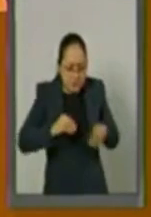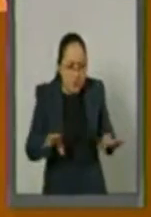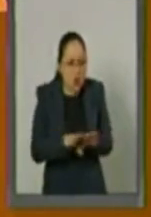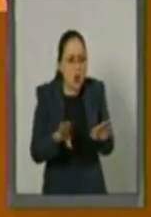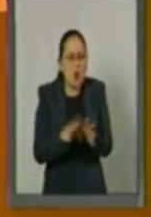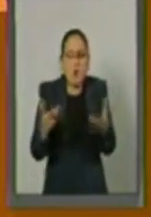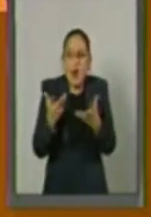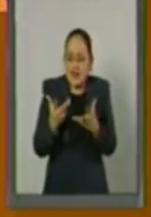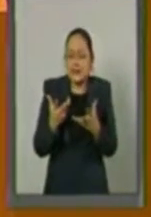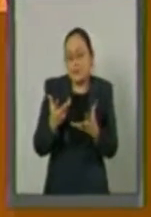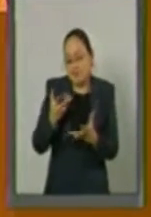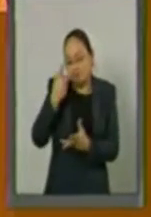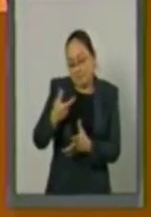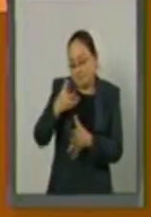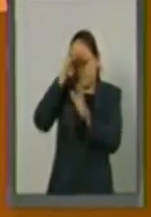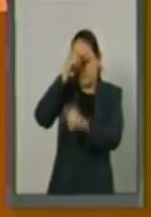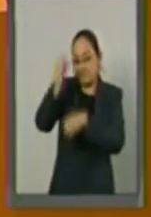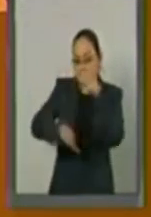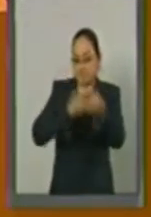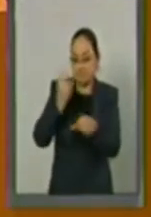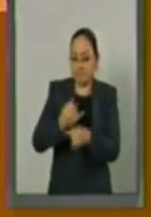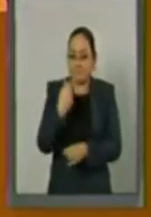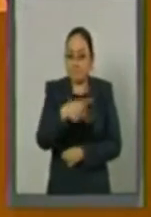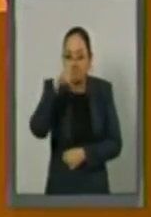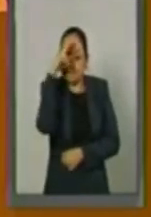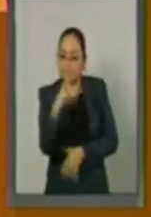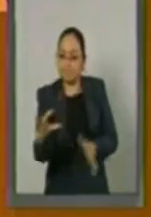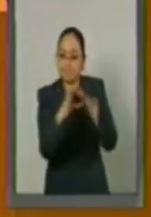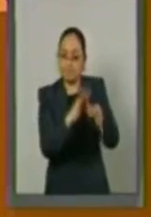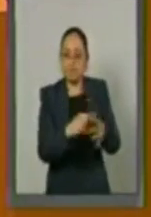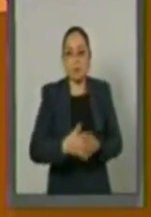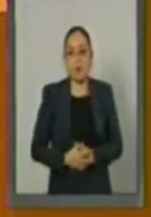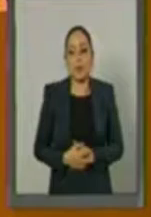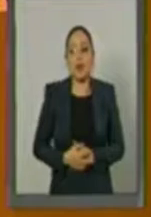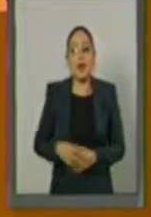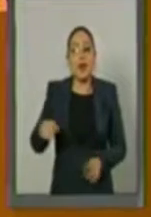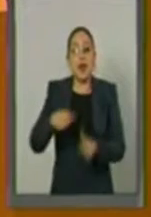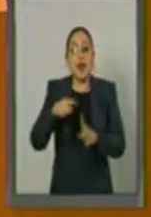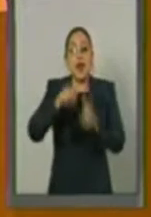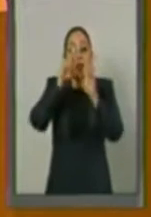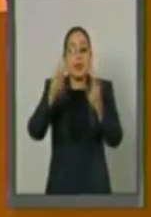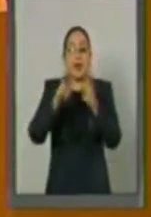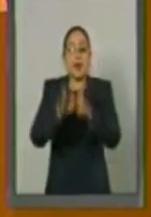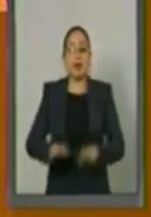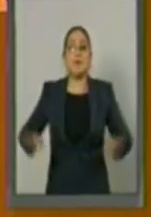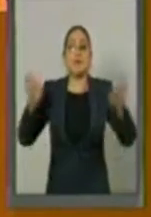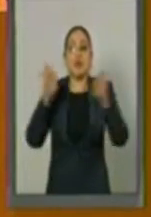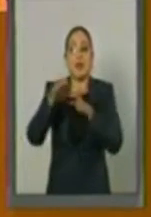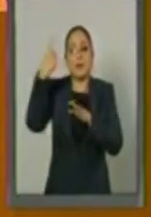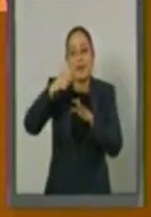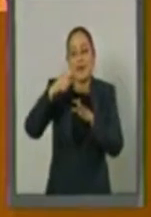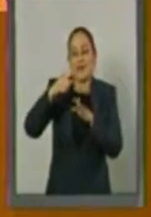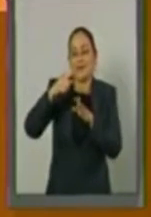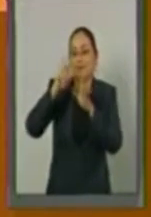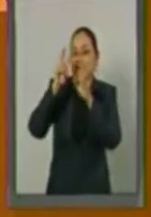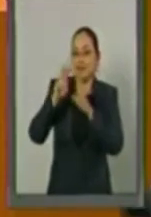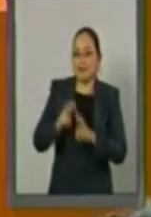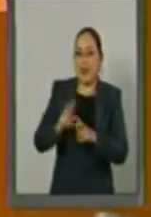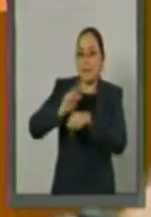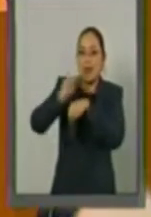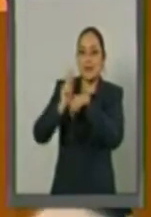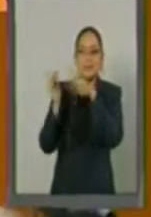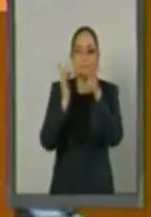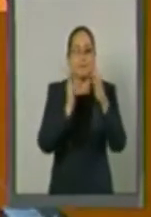internacional. Un tema indispensable en la agenda multilateral y por el que tenemos la